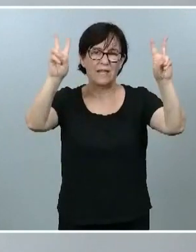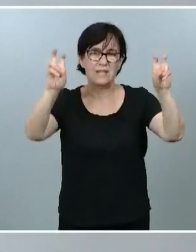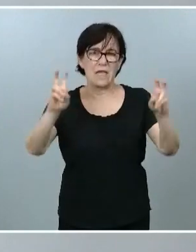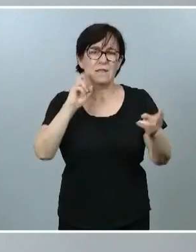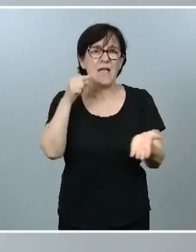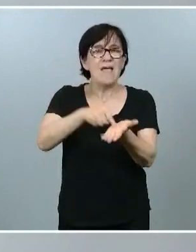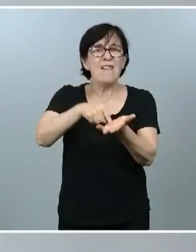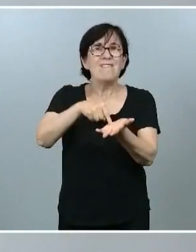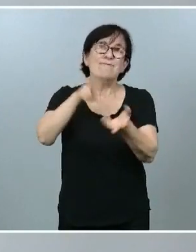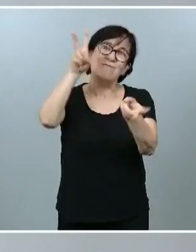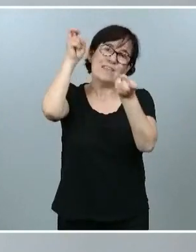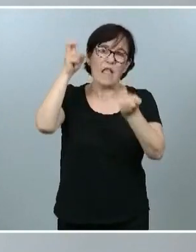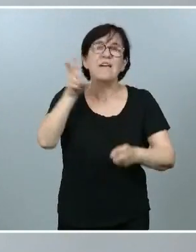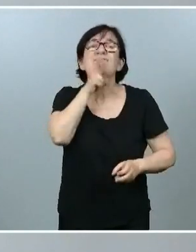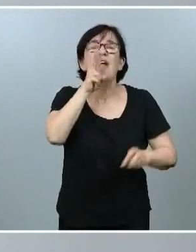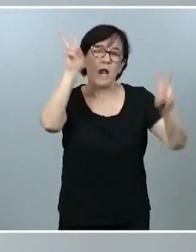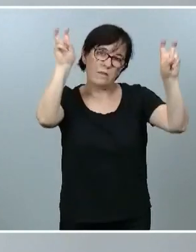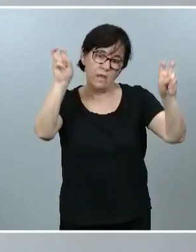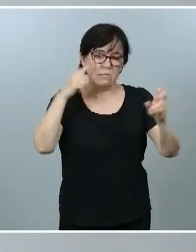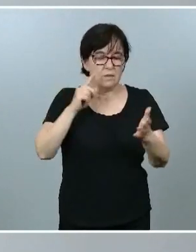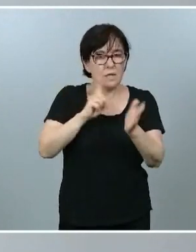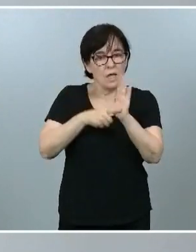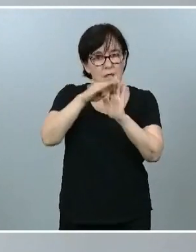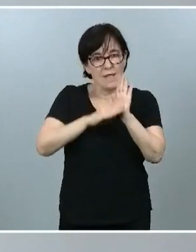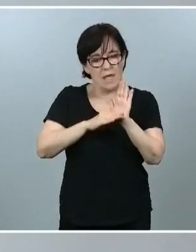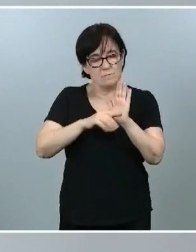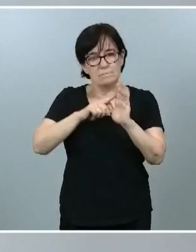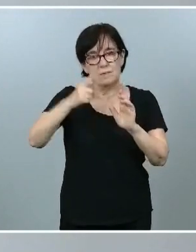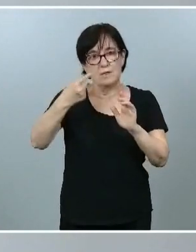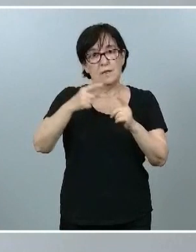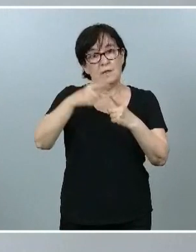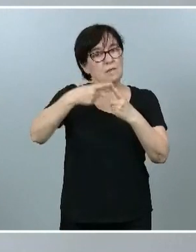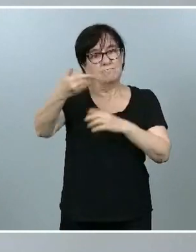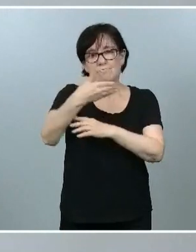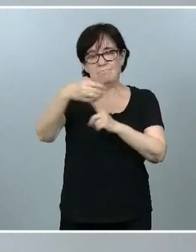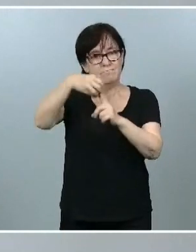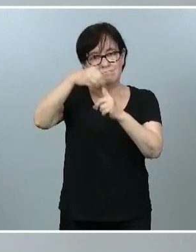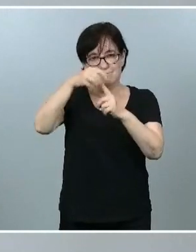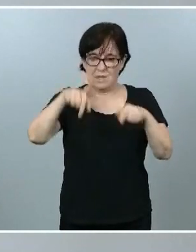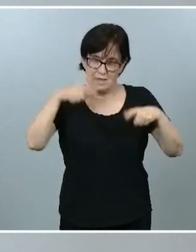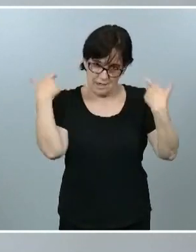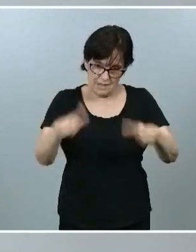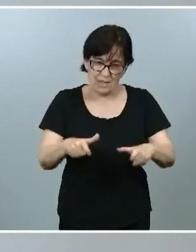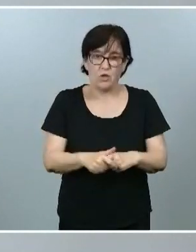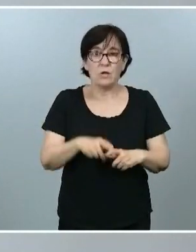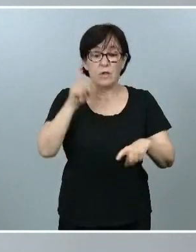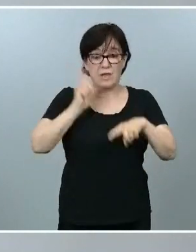E o queremos facer na lei bandera, na lei señera deste sector. Según os últimos datos disponibles,